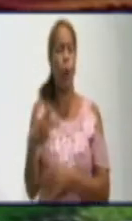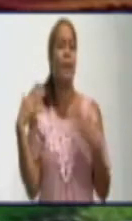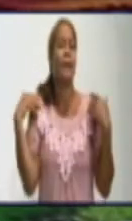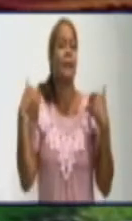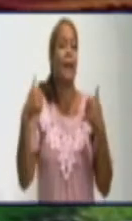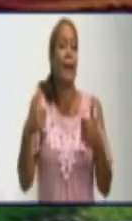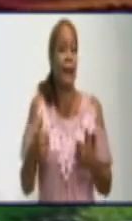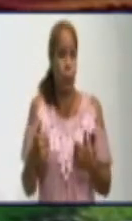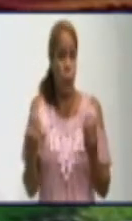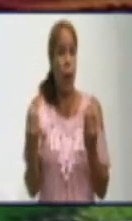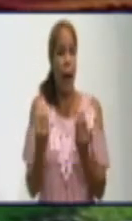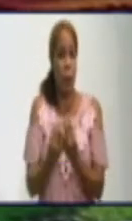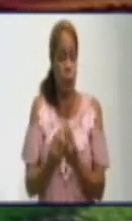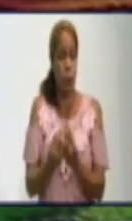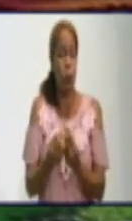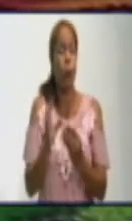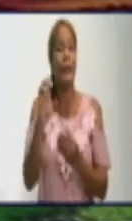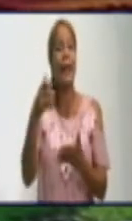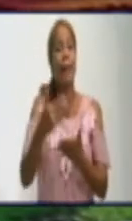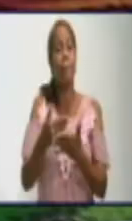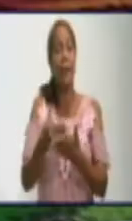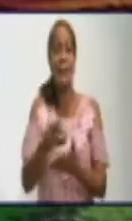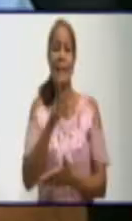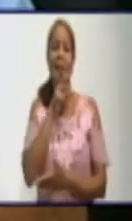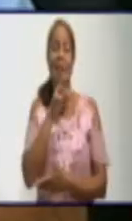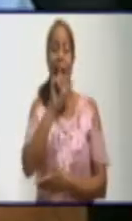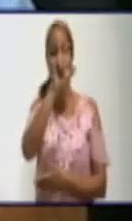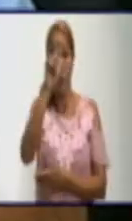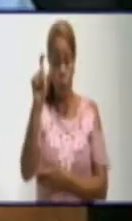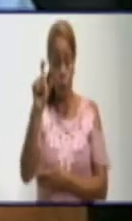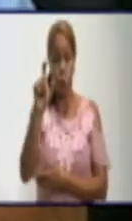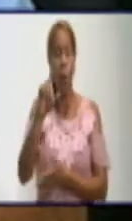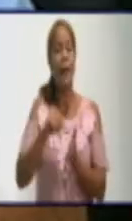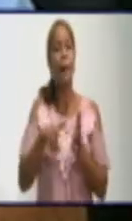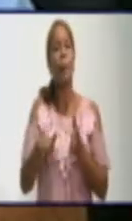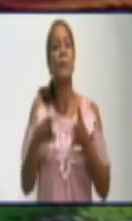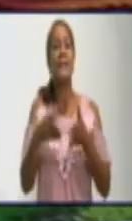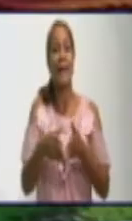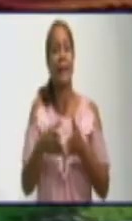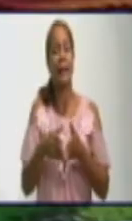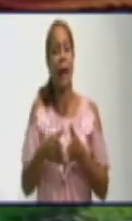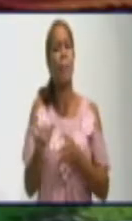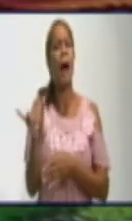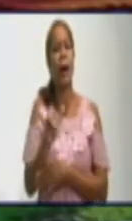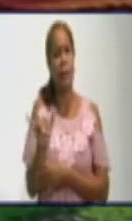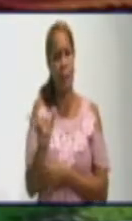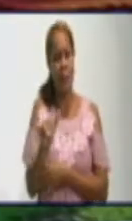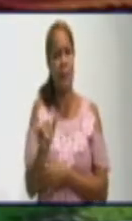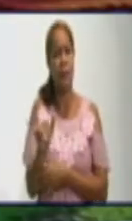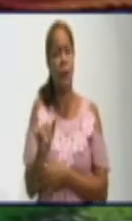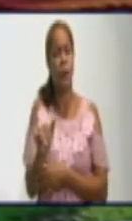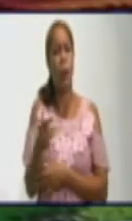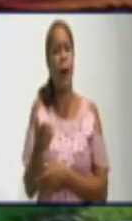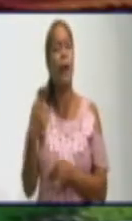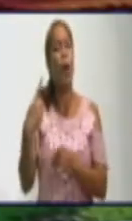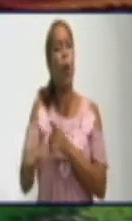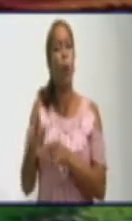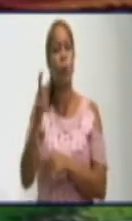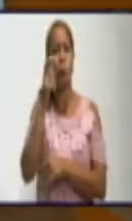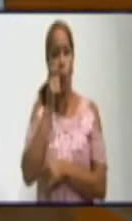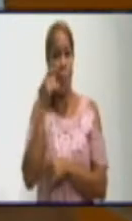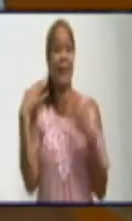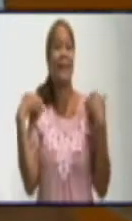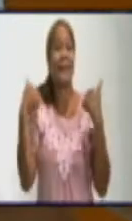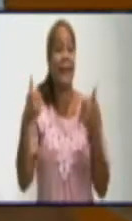adjunto de la empresa de acueducto y alcantarillado en la provincia de Granma. Además, está junto a nosotros Janio Salazar Zamora,